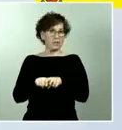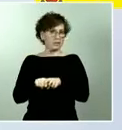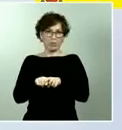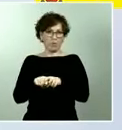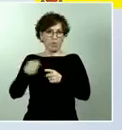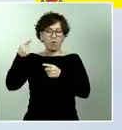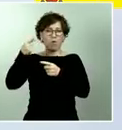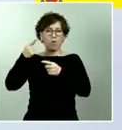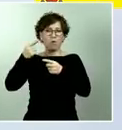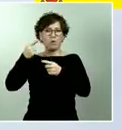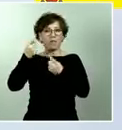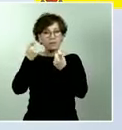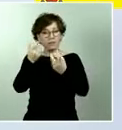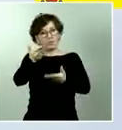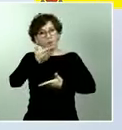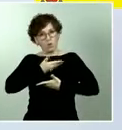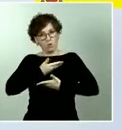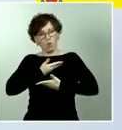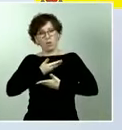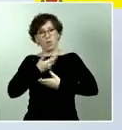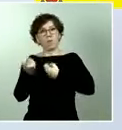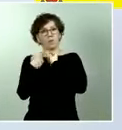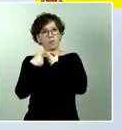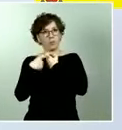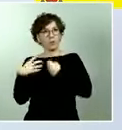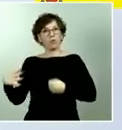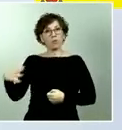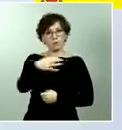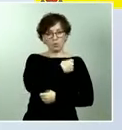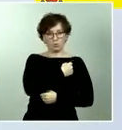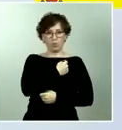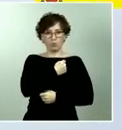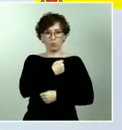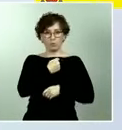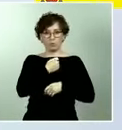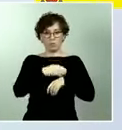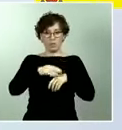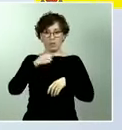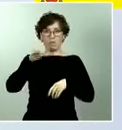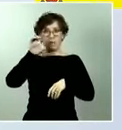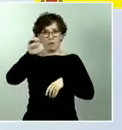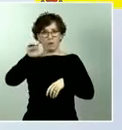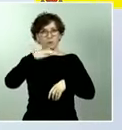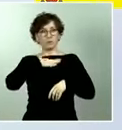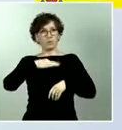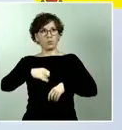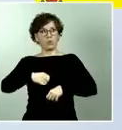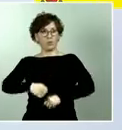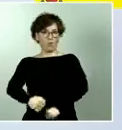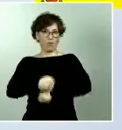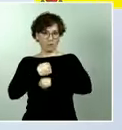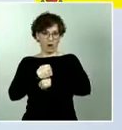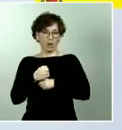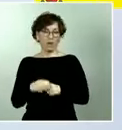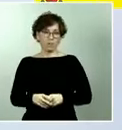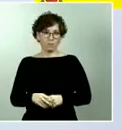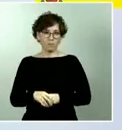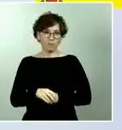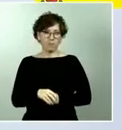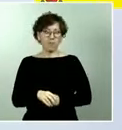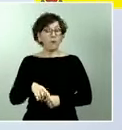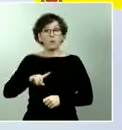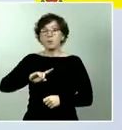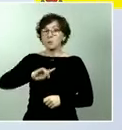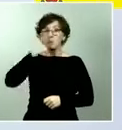para fortalecernos como país y como sociedad. Y la primera ayuda que pedimos y necesitamos